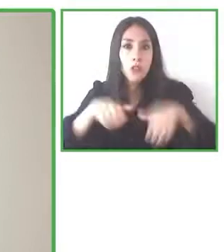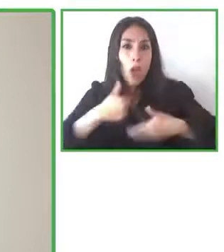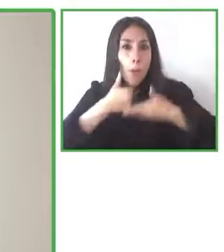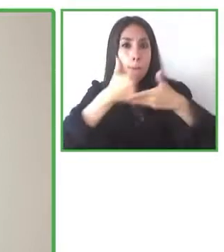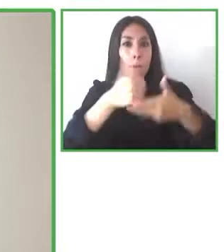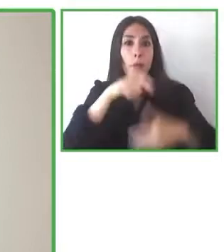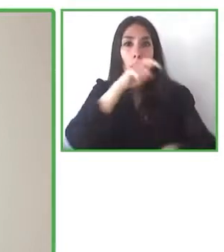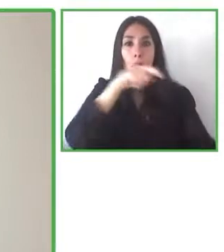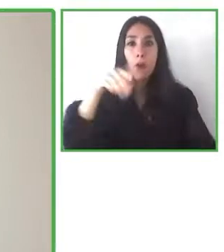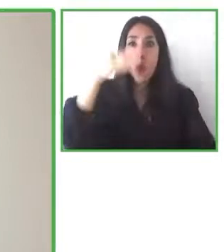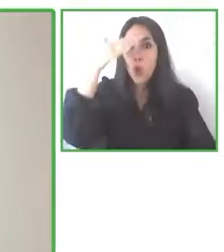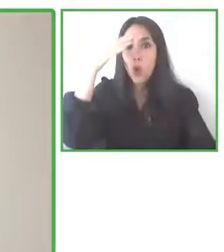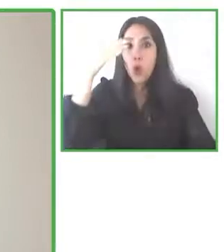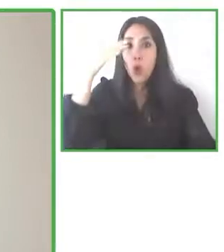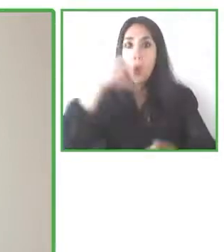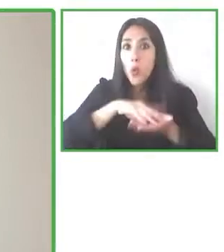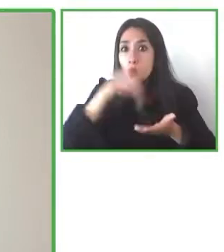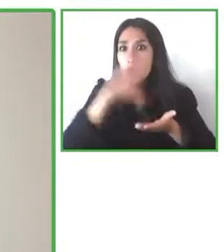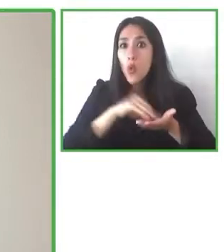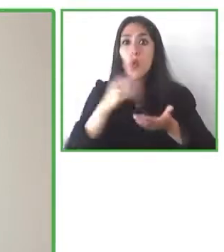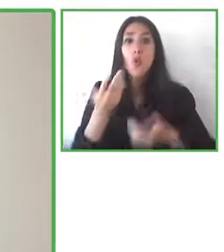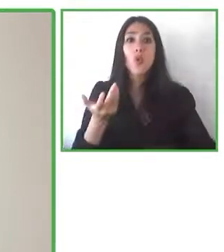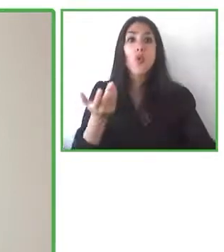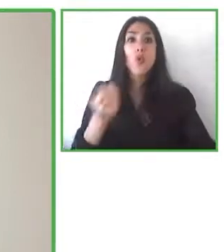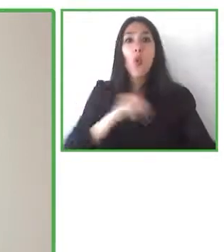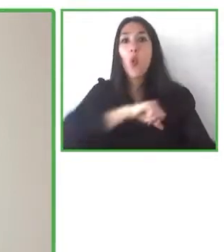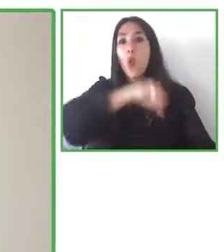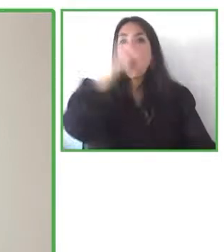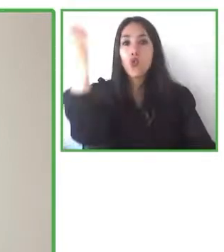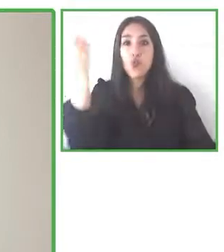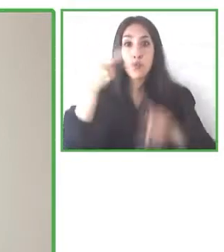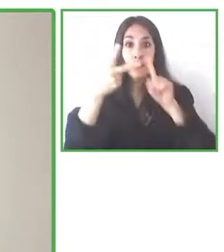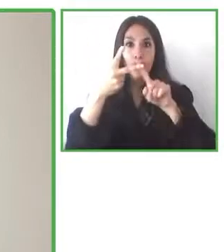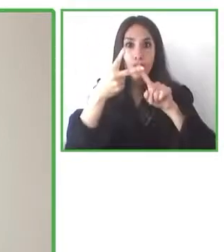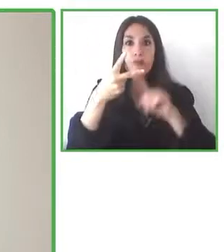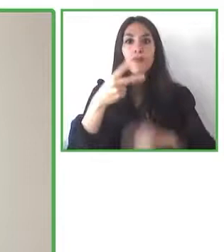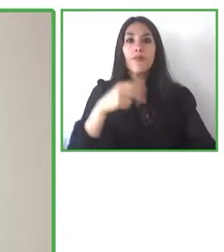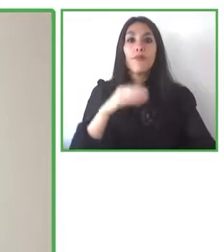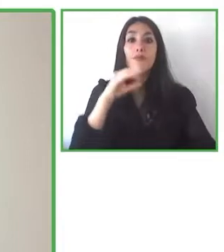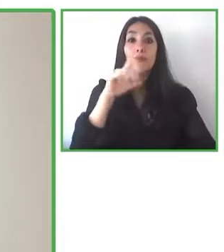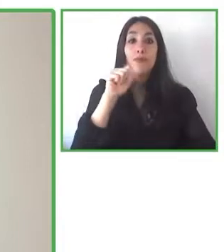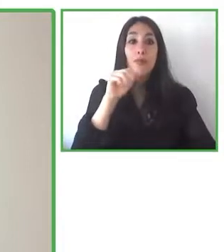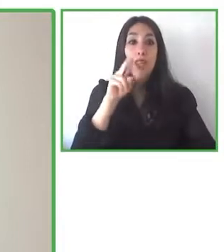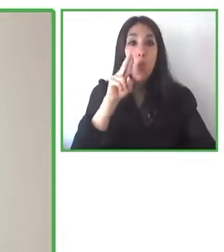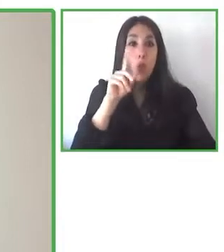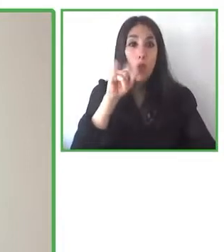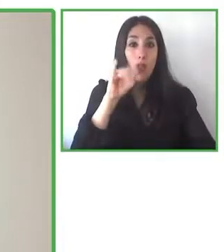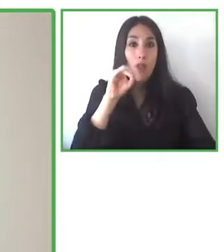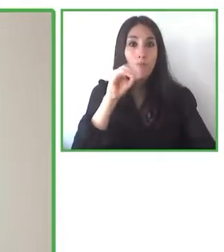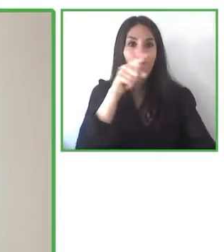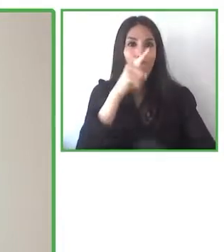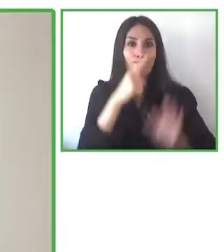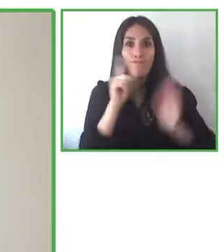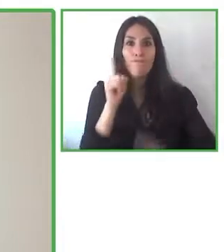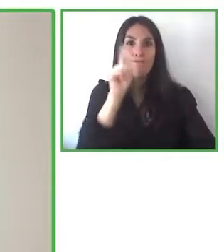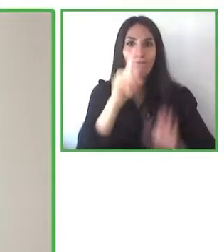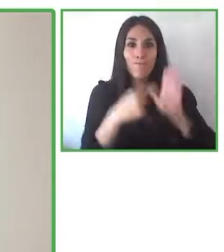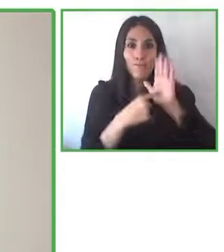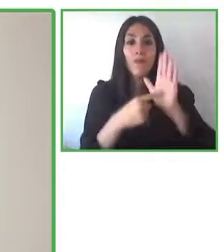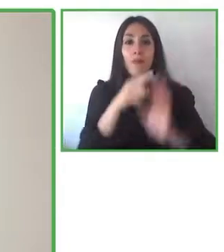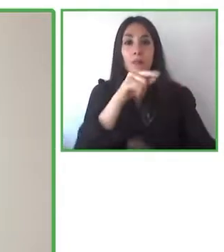tenemos a Claudio Leverens, que es cofundador y CEO de Munevo.